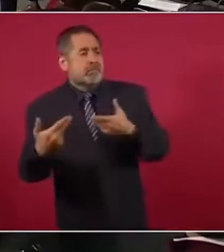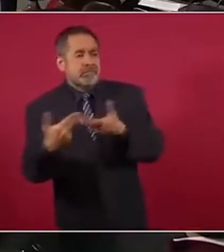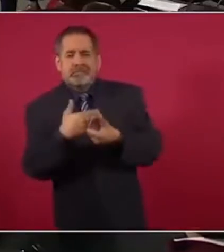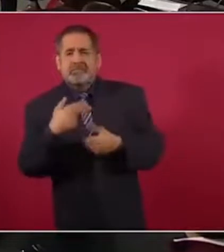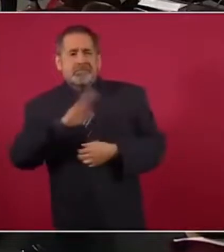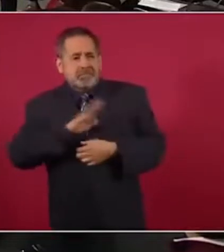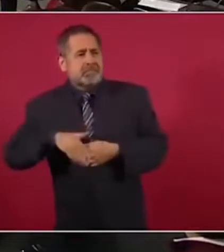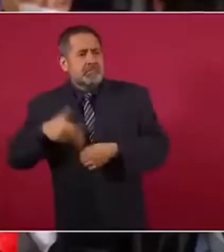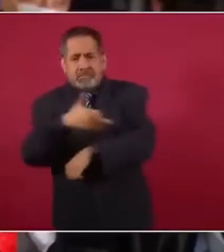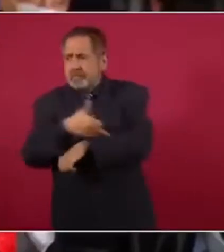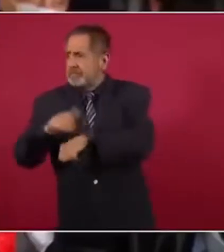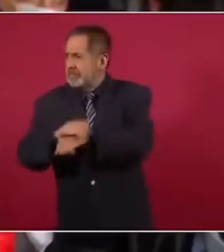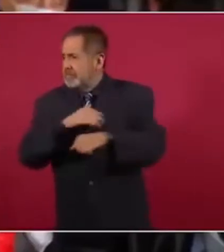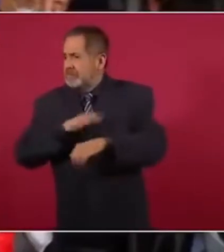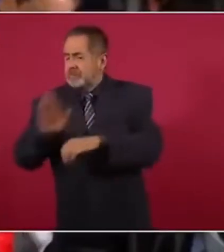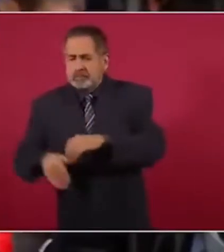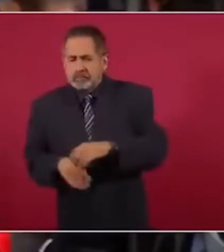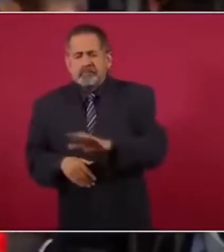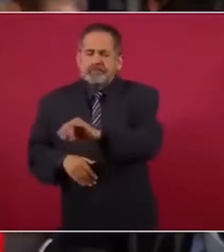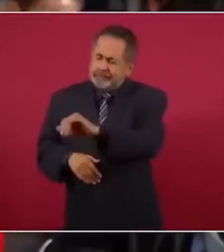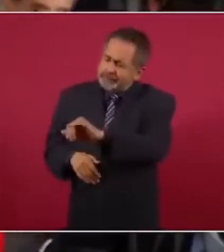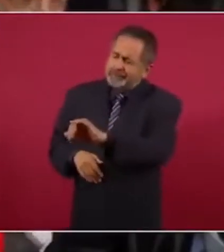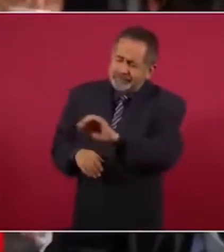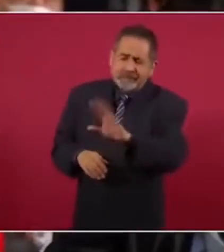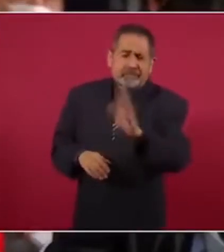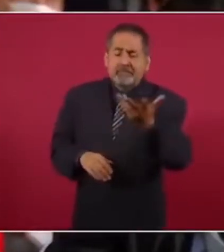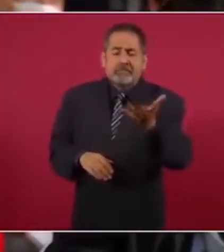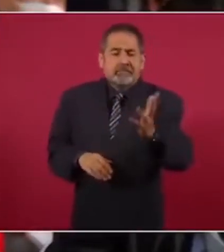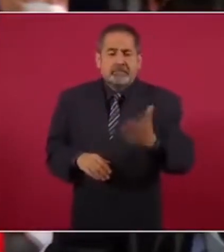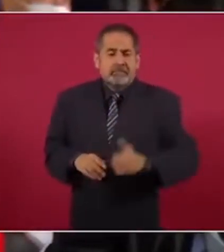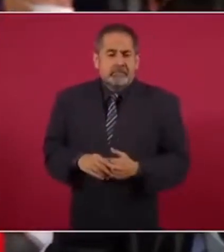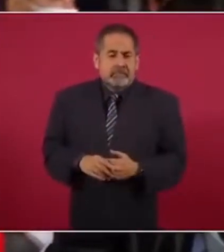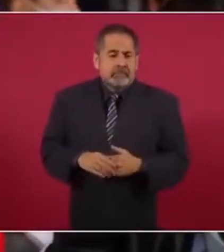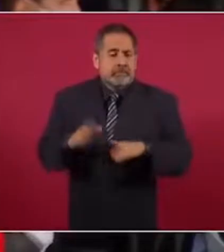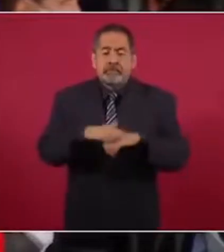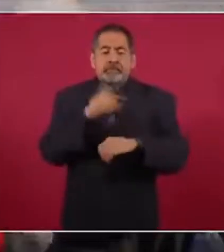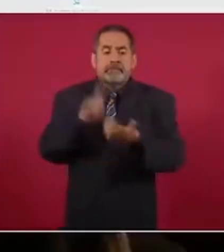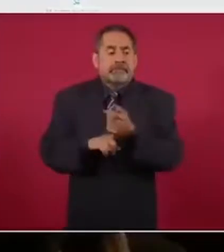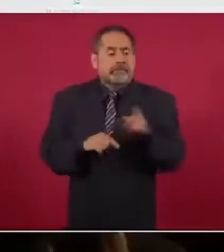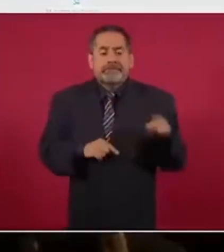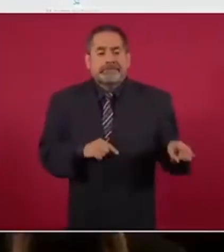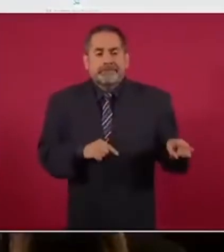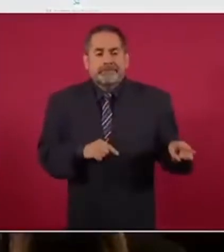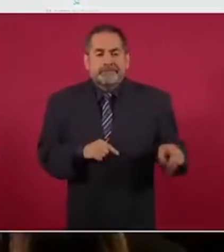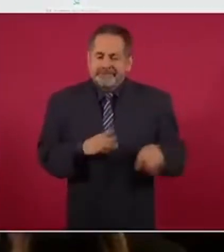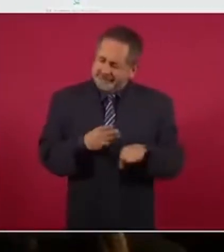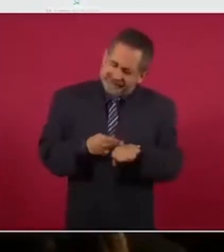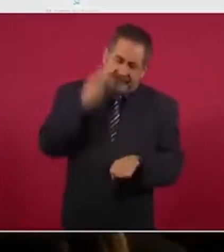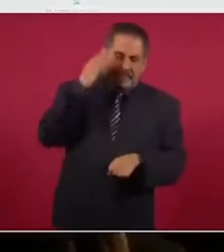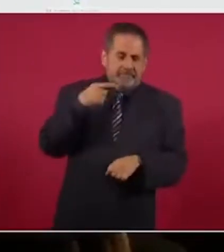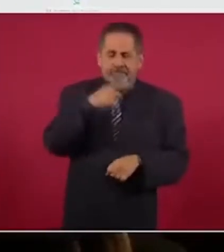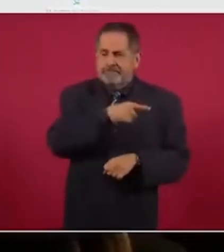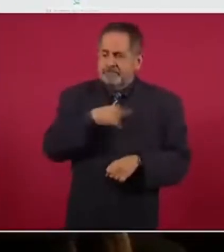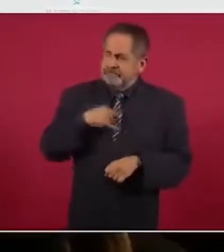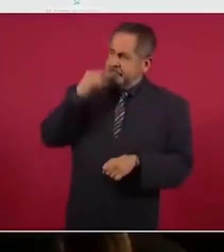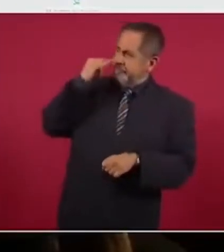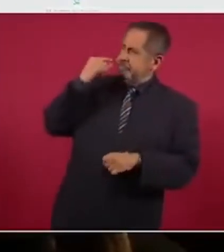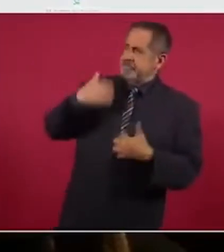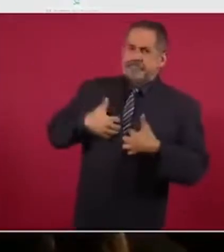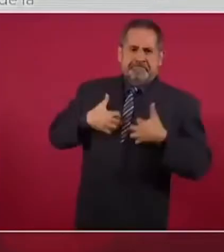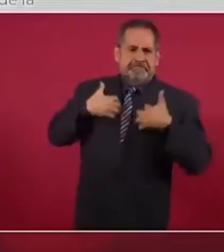Claro, aunque sea irracional, porque están muy ofendidos,